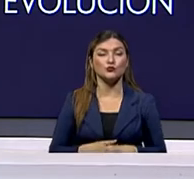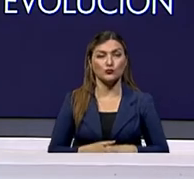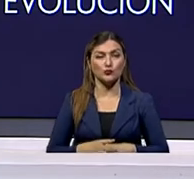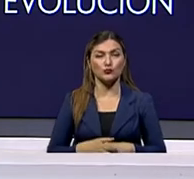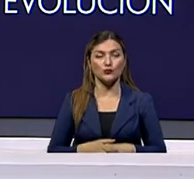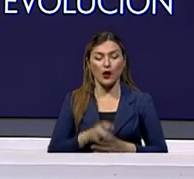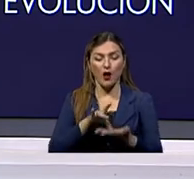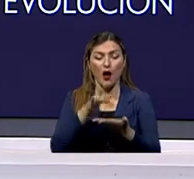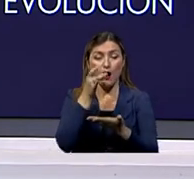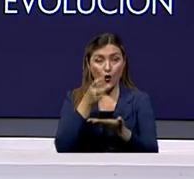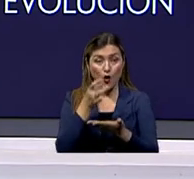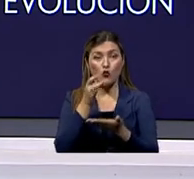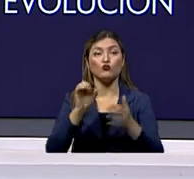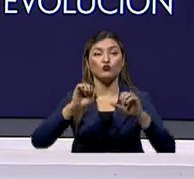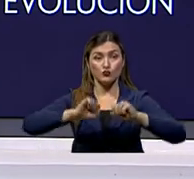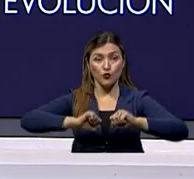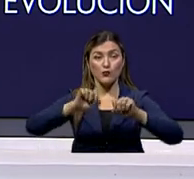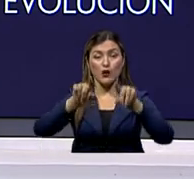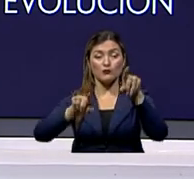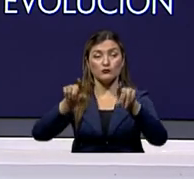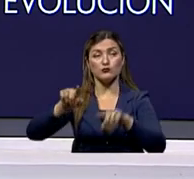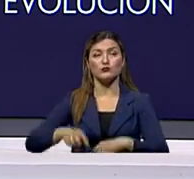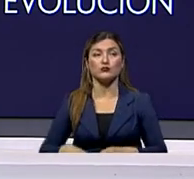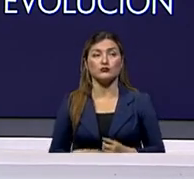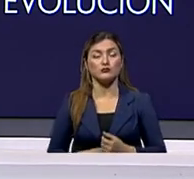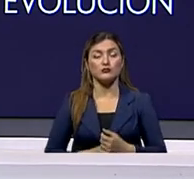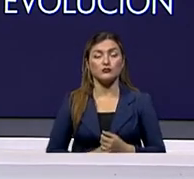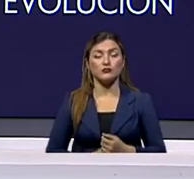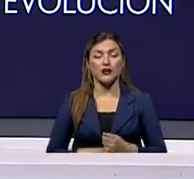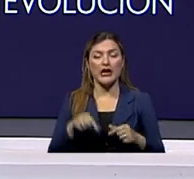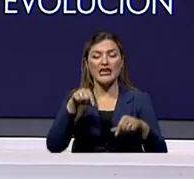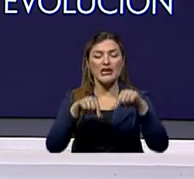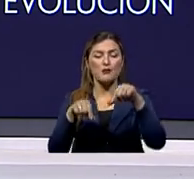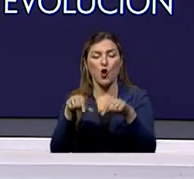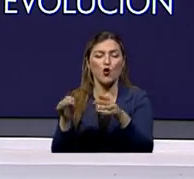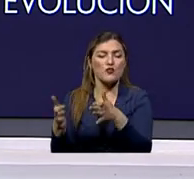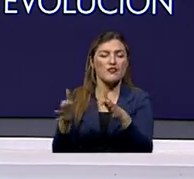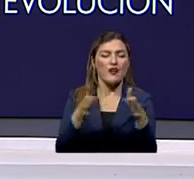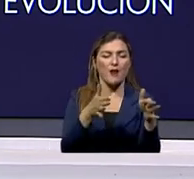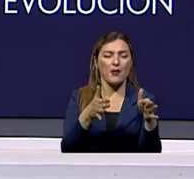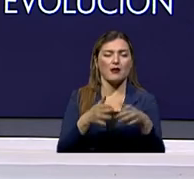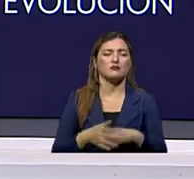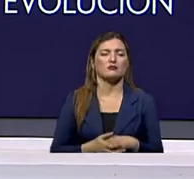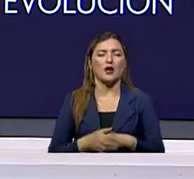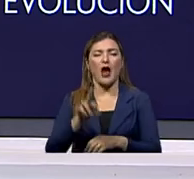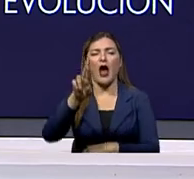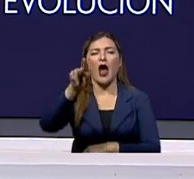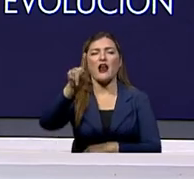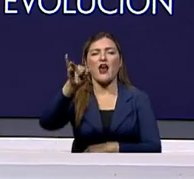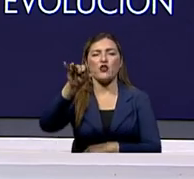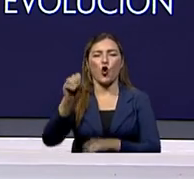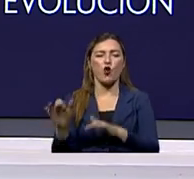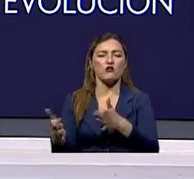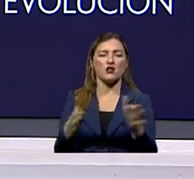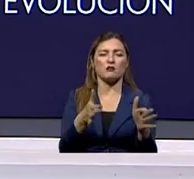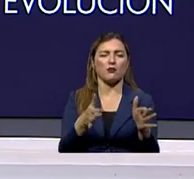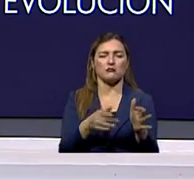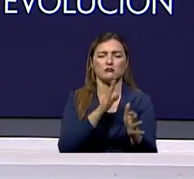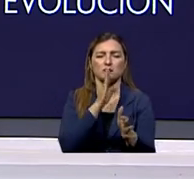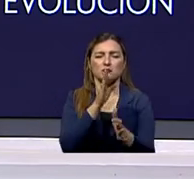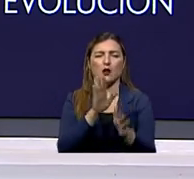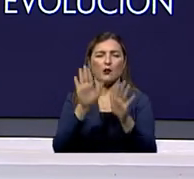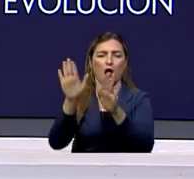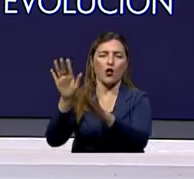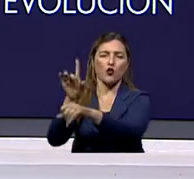puede haber medicamentos que se puedan dar en algunos casos, la famosa quimioterapia, la radioterapia, son comunes. Sin embargo, esto lo dejamos